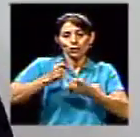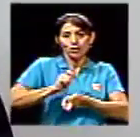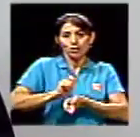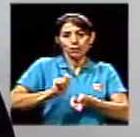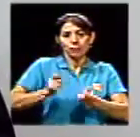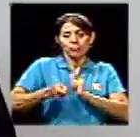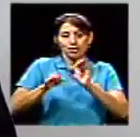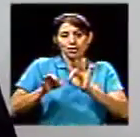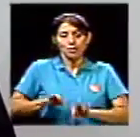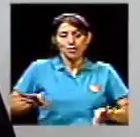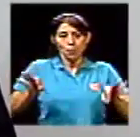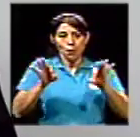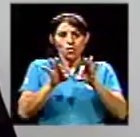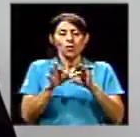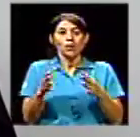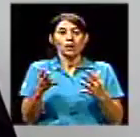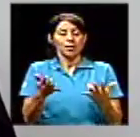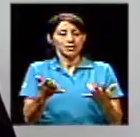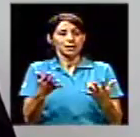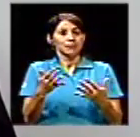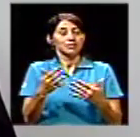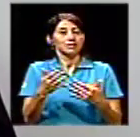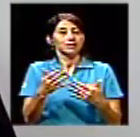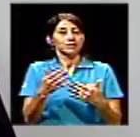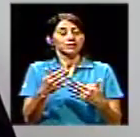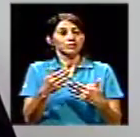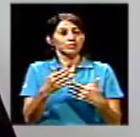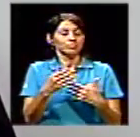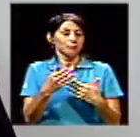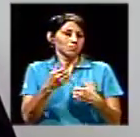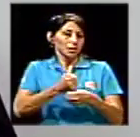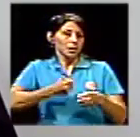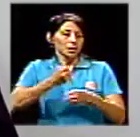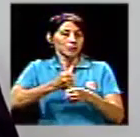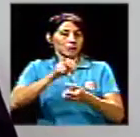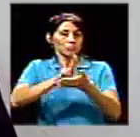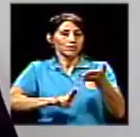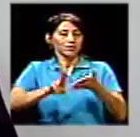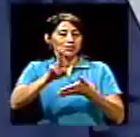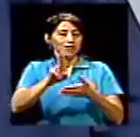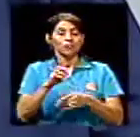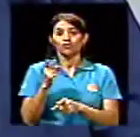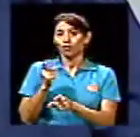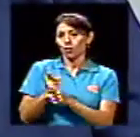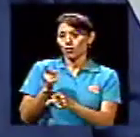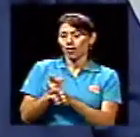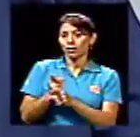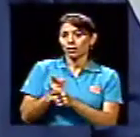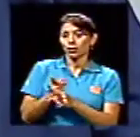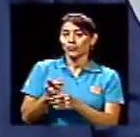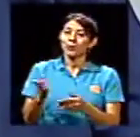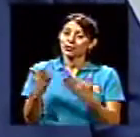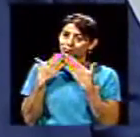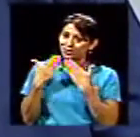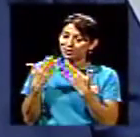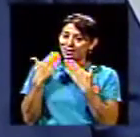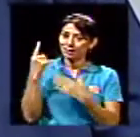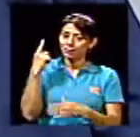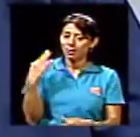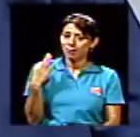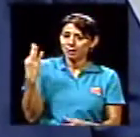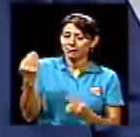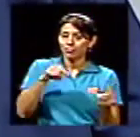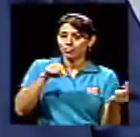importantes de hacer en el quehacer universitario. Correcto, Juan. Bueno, muchas gracias por la